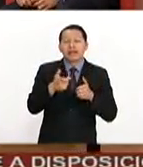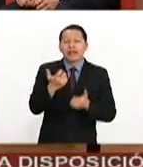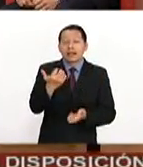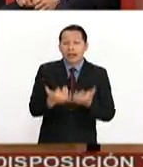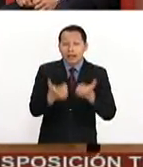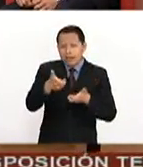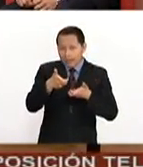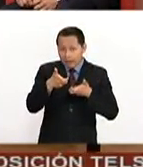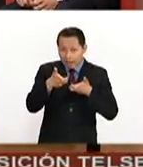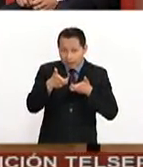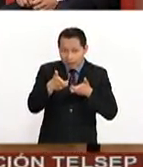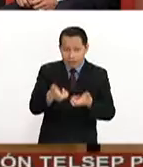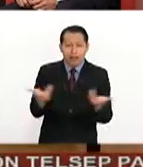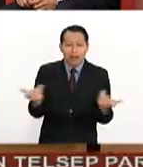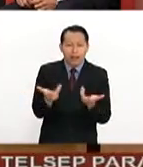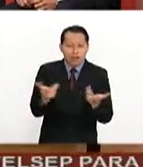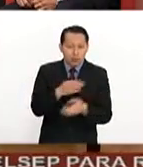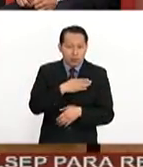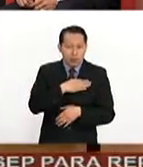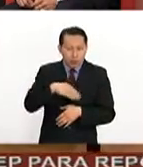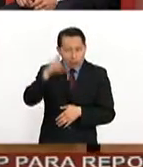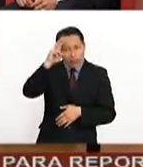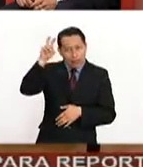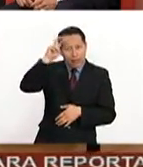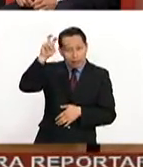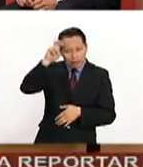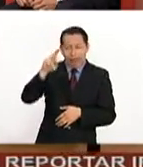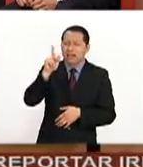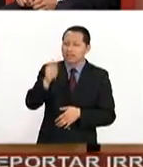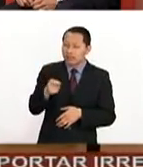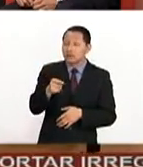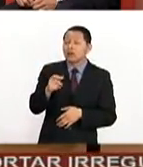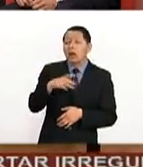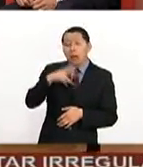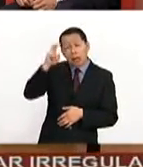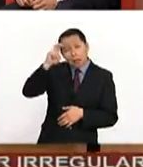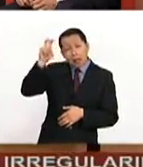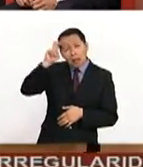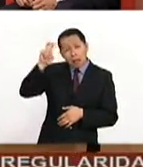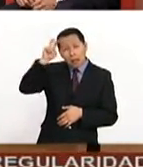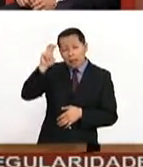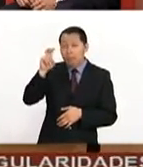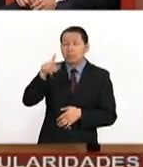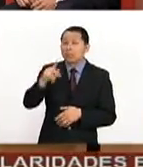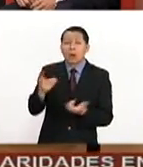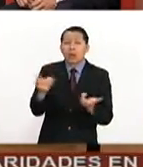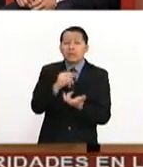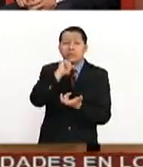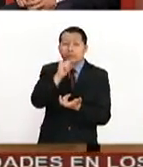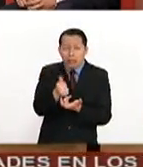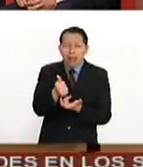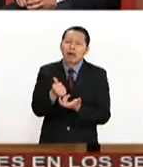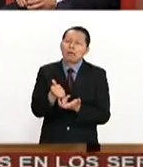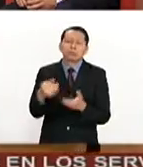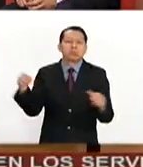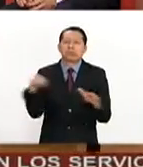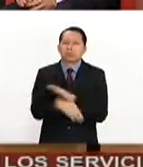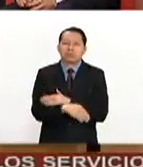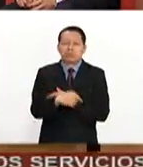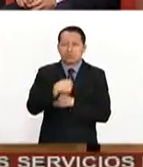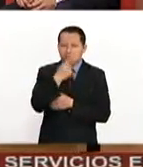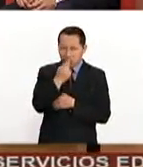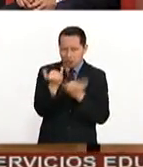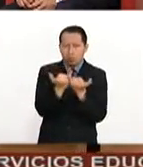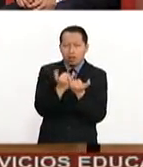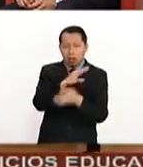está hecho de buenos deseos. Sí, claro. Cuando tú tienes muchos buenos deseos y no los emprendes, te vas al infierno. Se queda todo como está. Yo mi recomendación es que se ponga